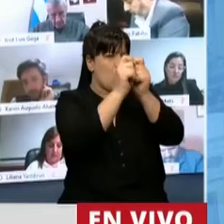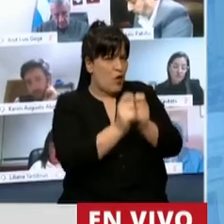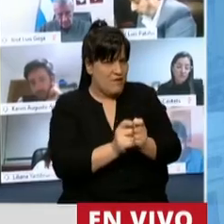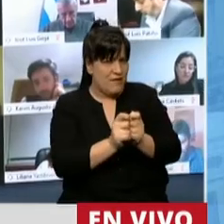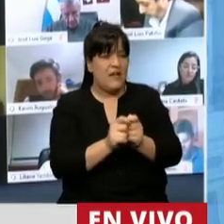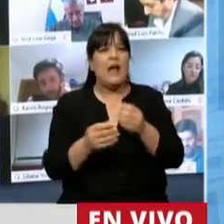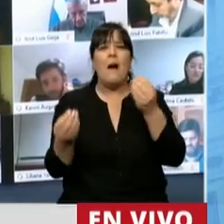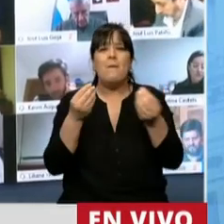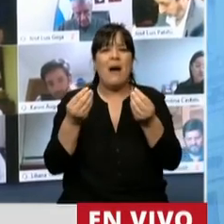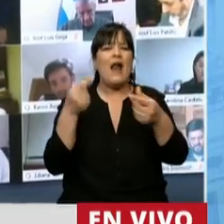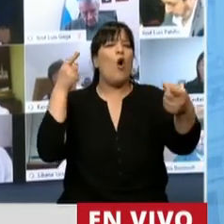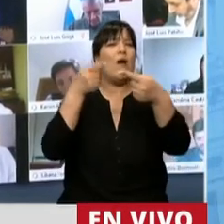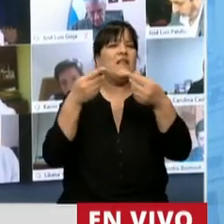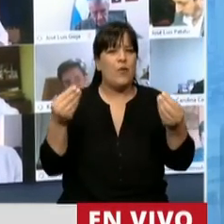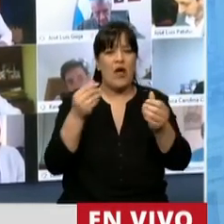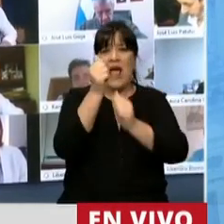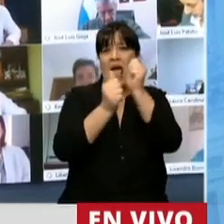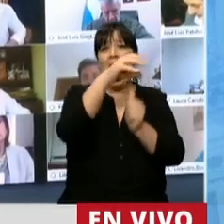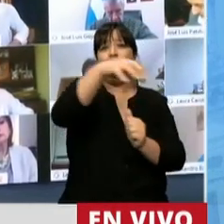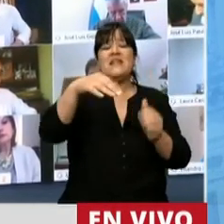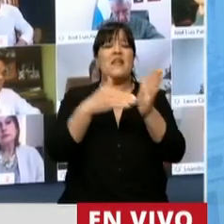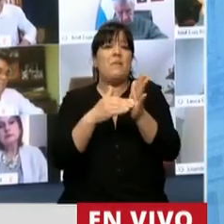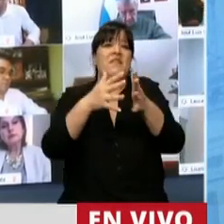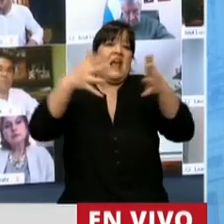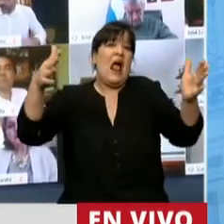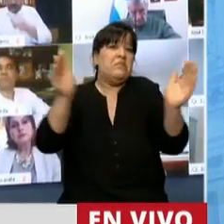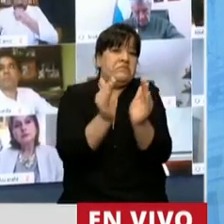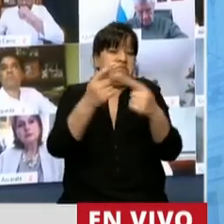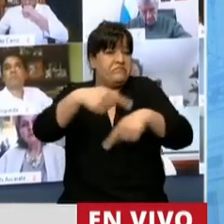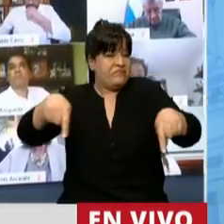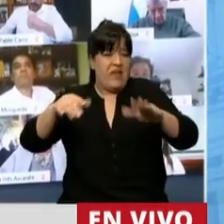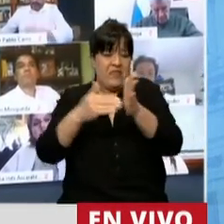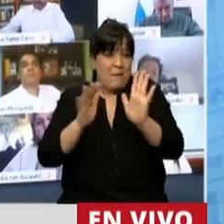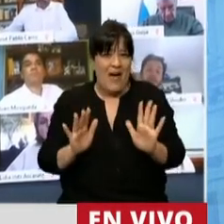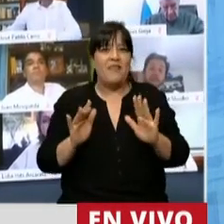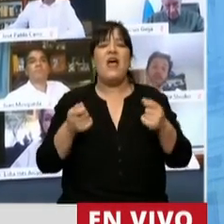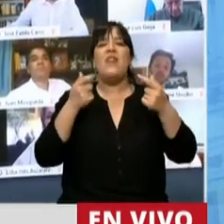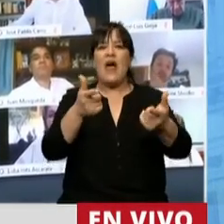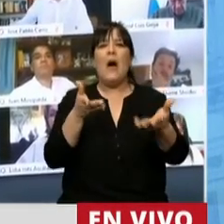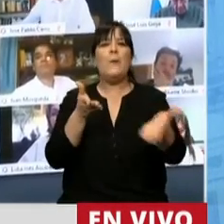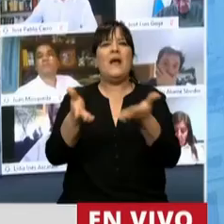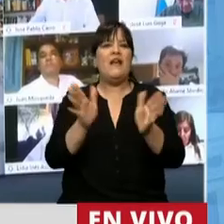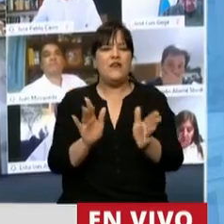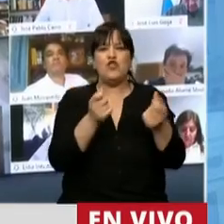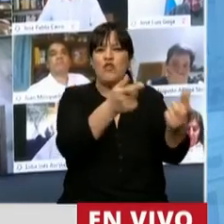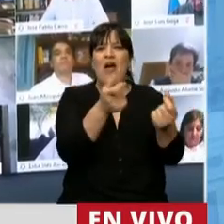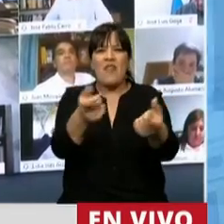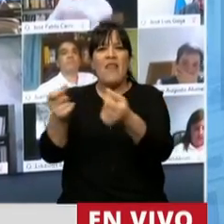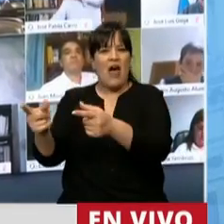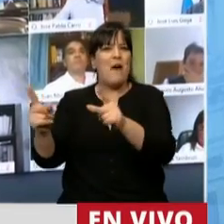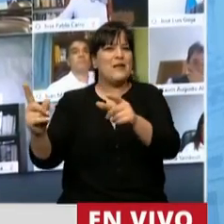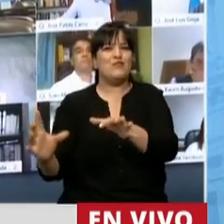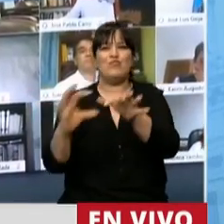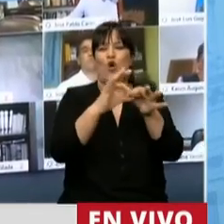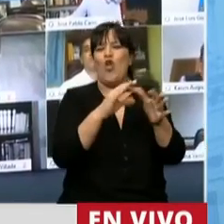las empresas, según su dimensión, tengan beneficios que se correspondan con